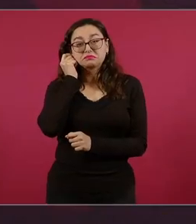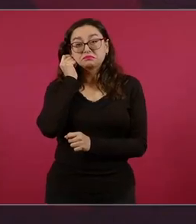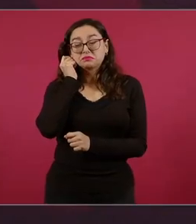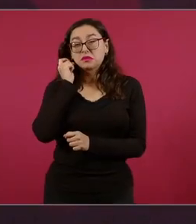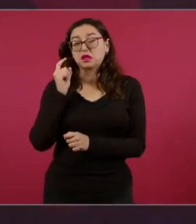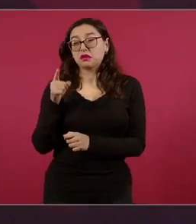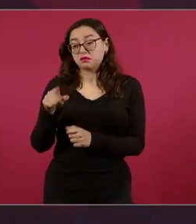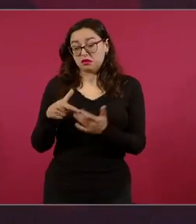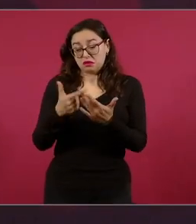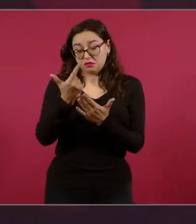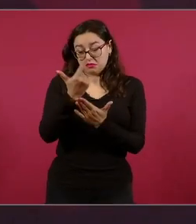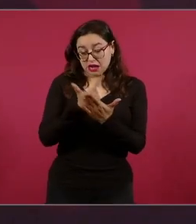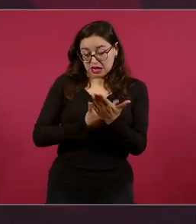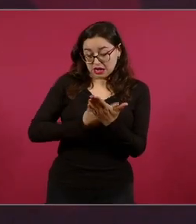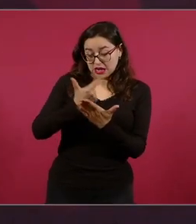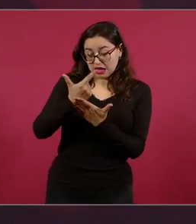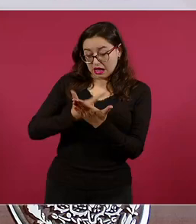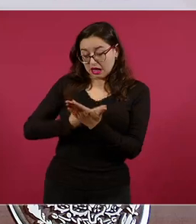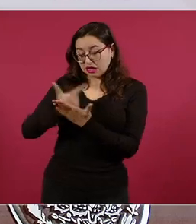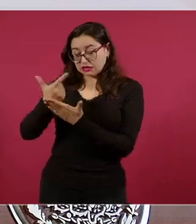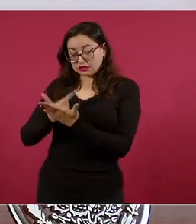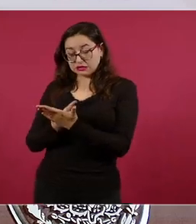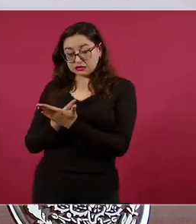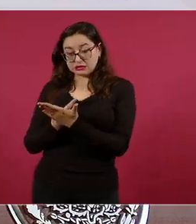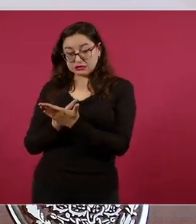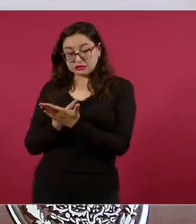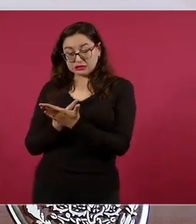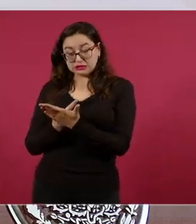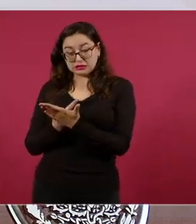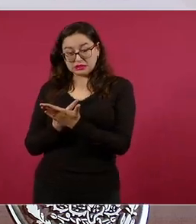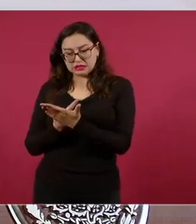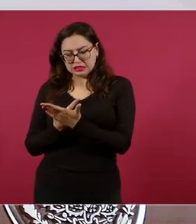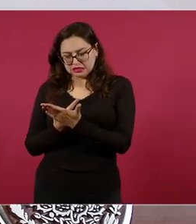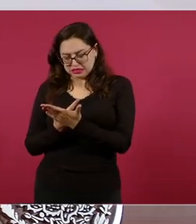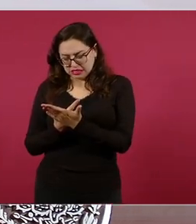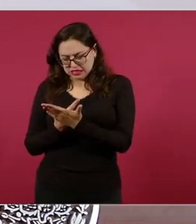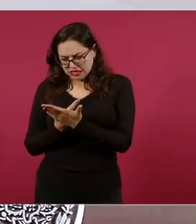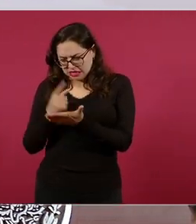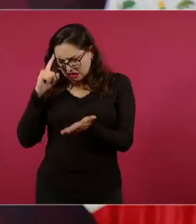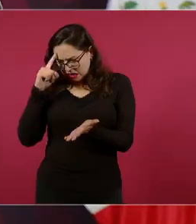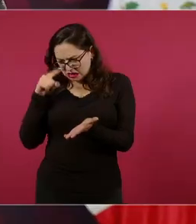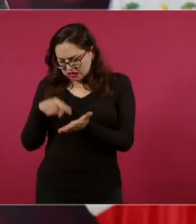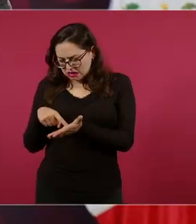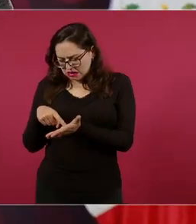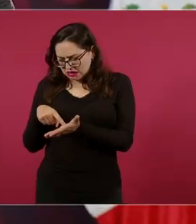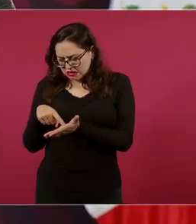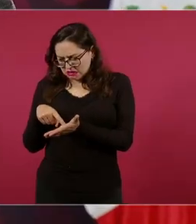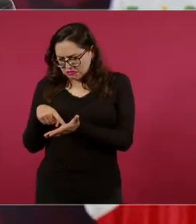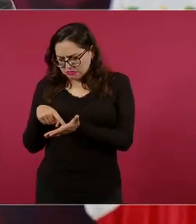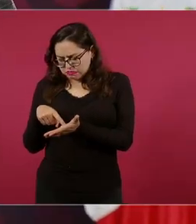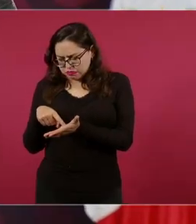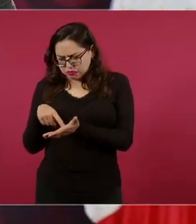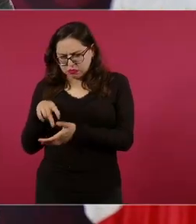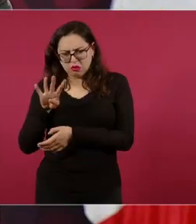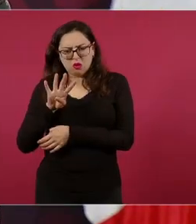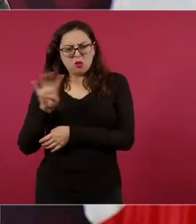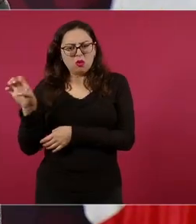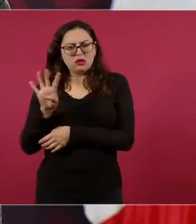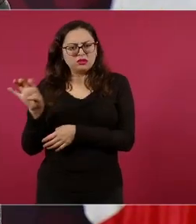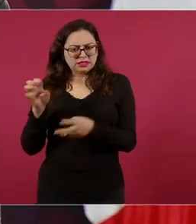creo que 400